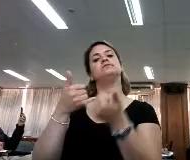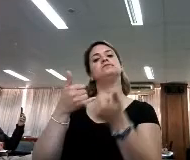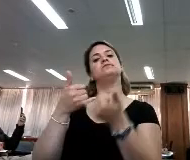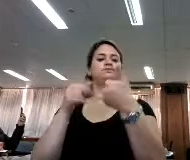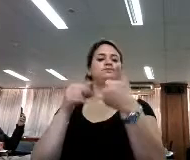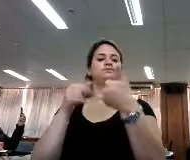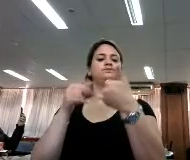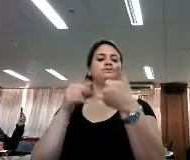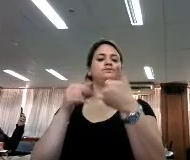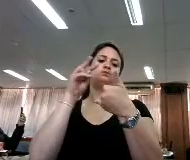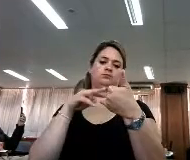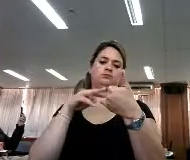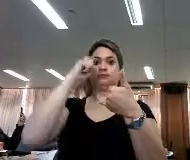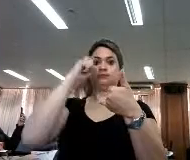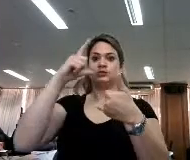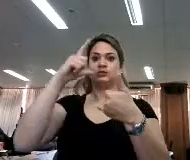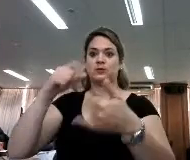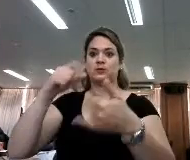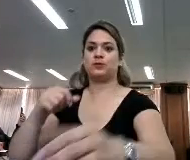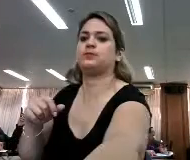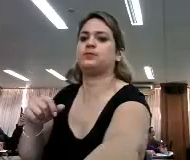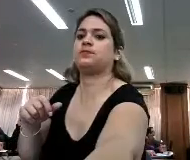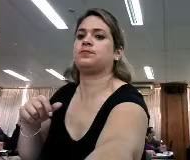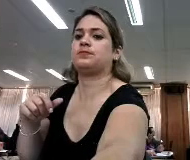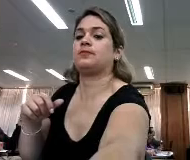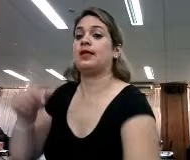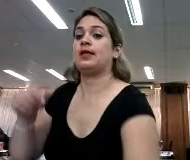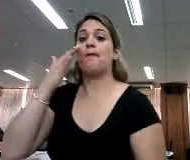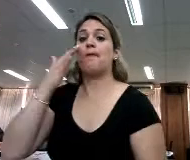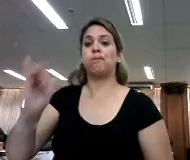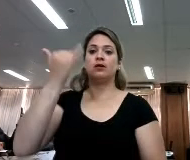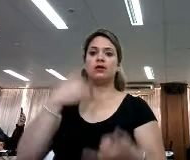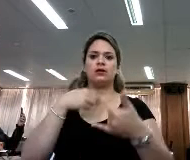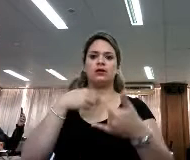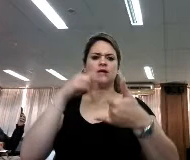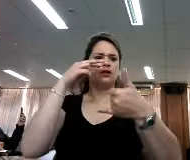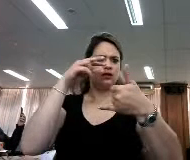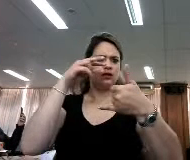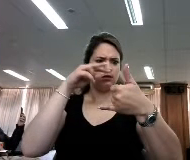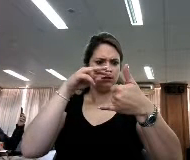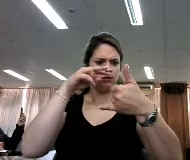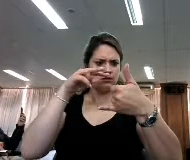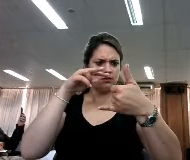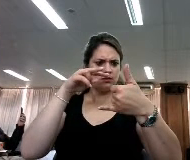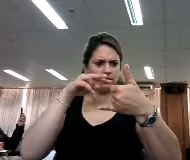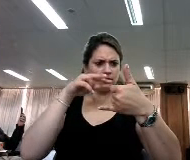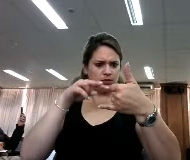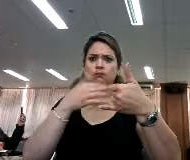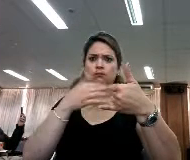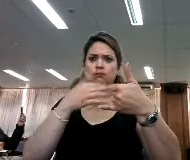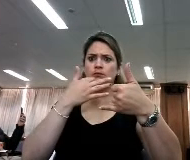se sorprendió a sí mismo, dándose cuenta, estaba entendiendo todo lo que estaba leyendo.